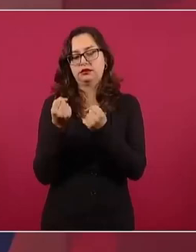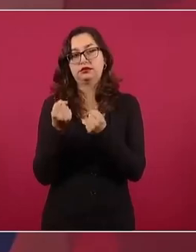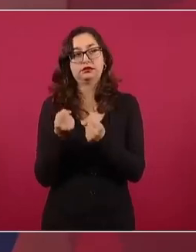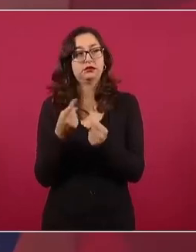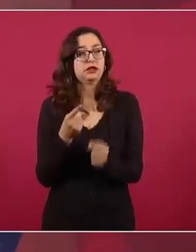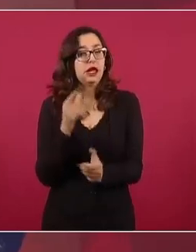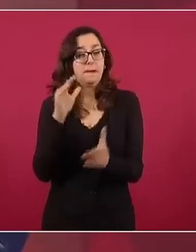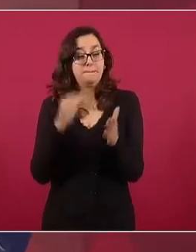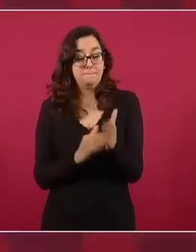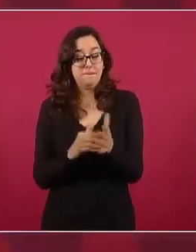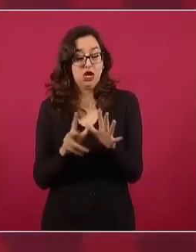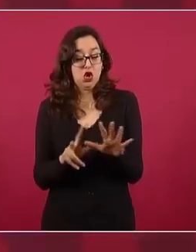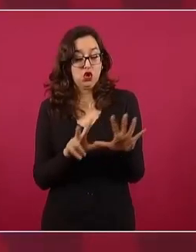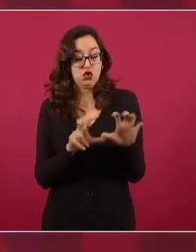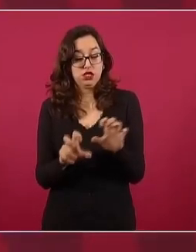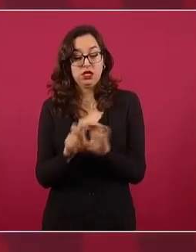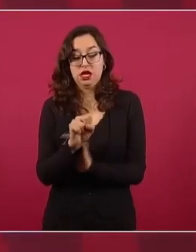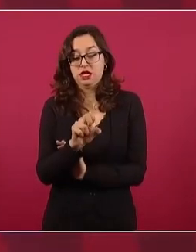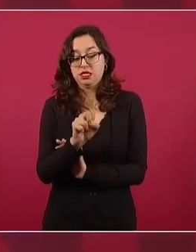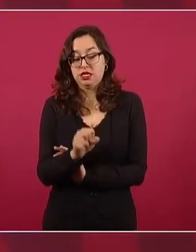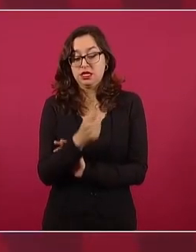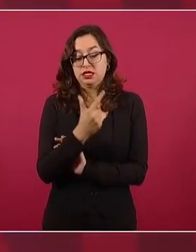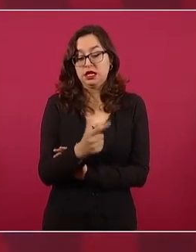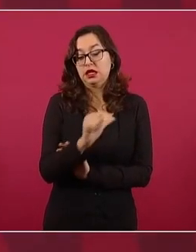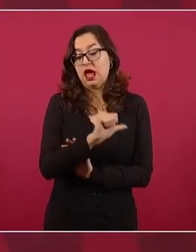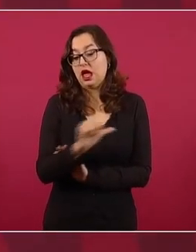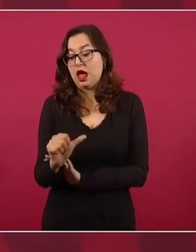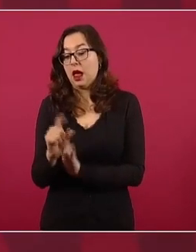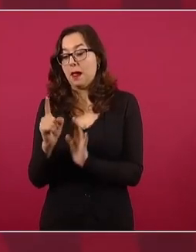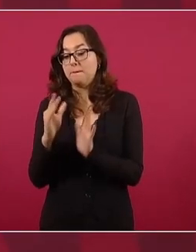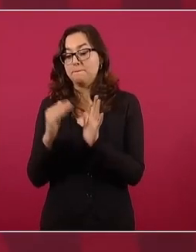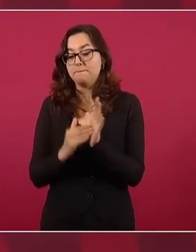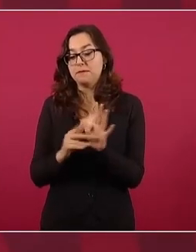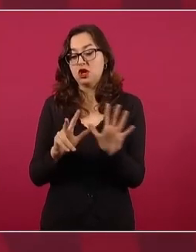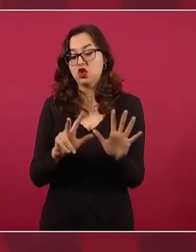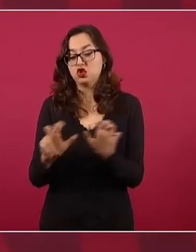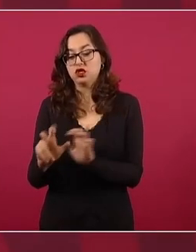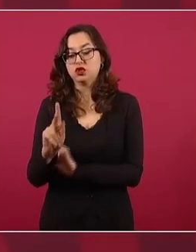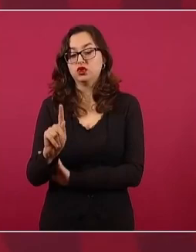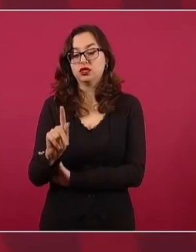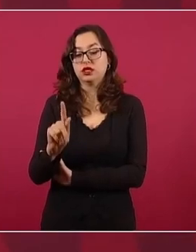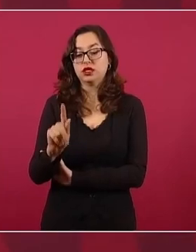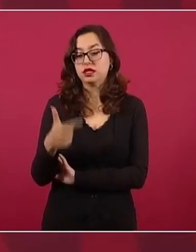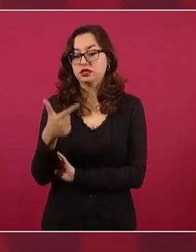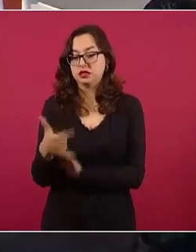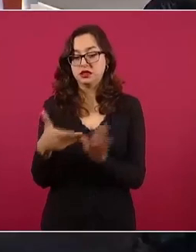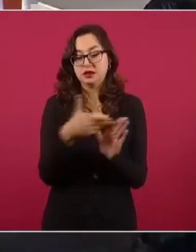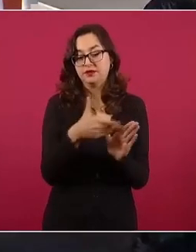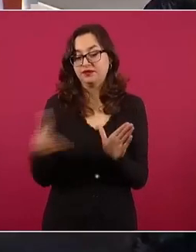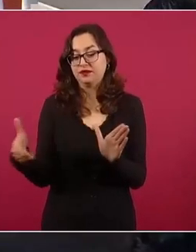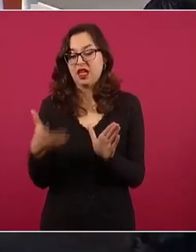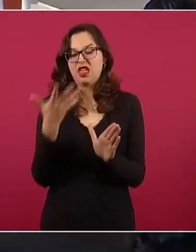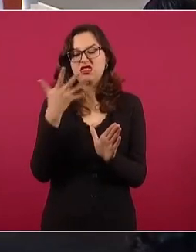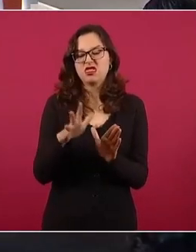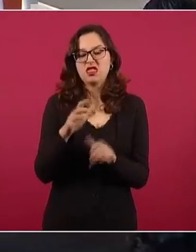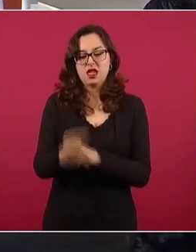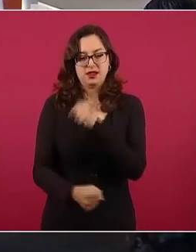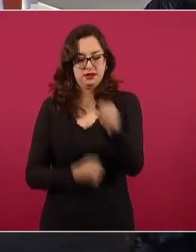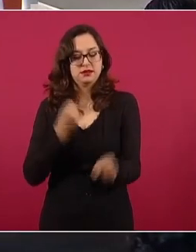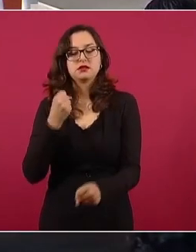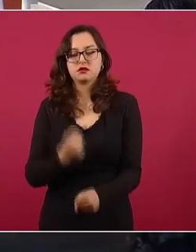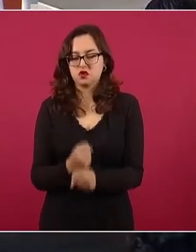de 1867 a 1877, finales del 76,